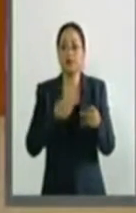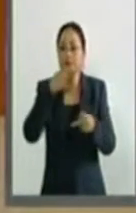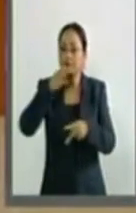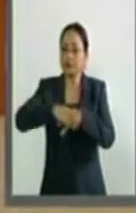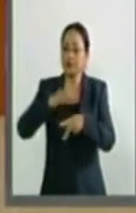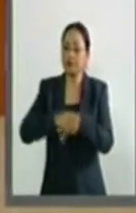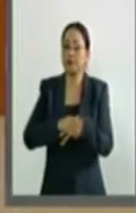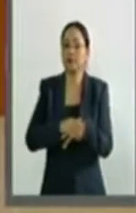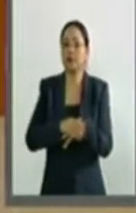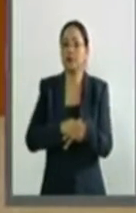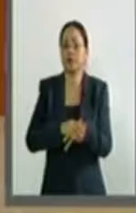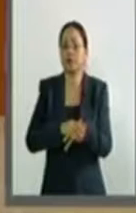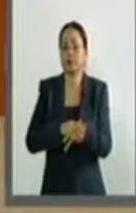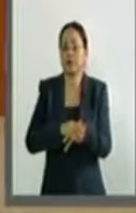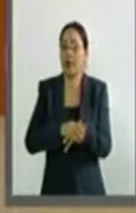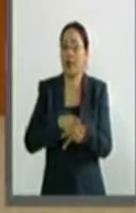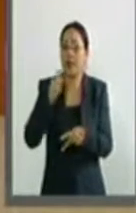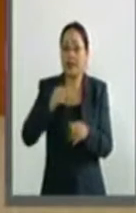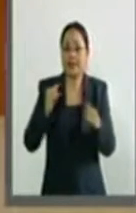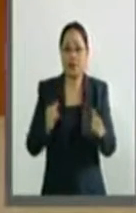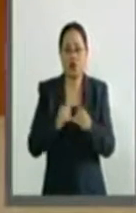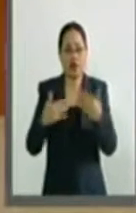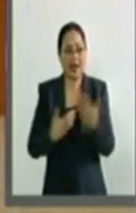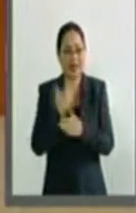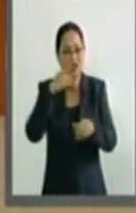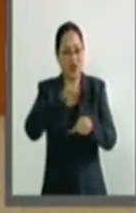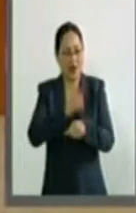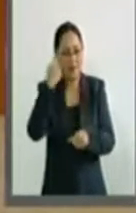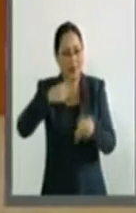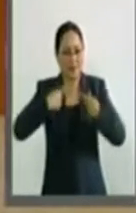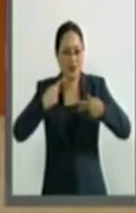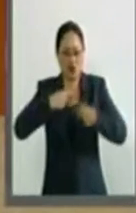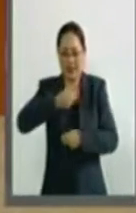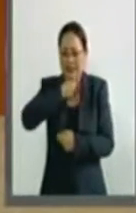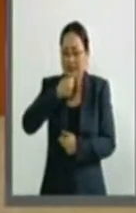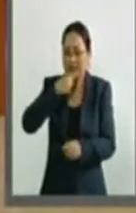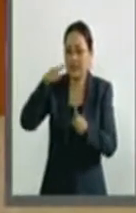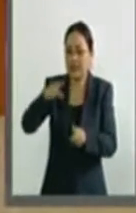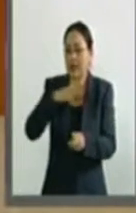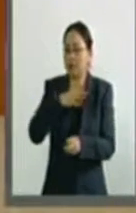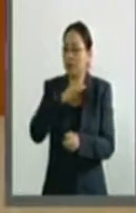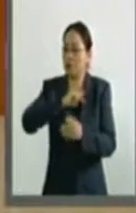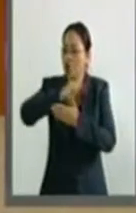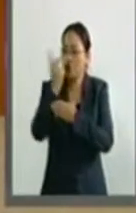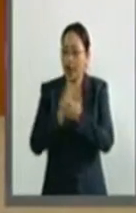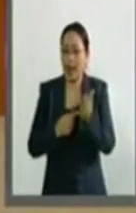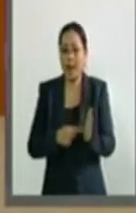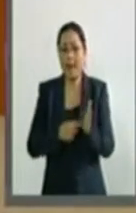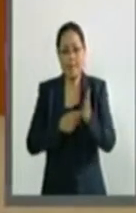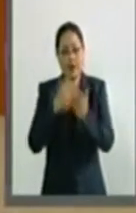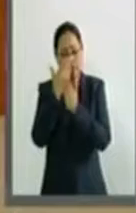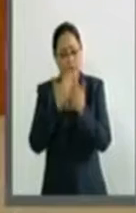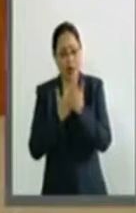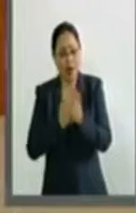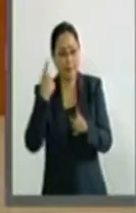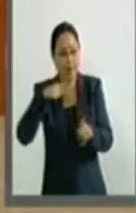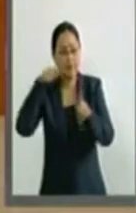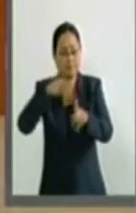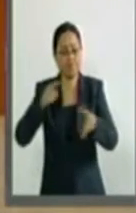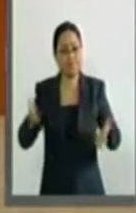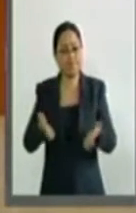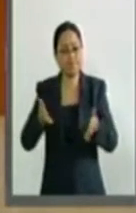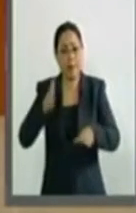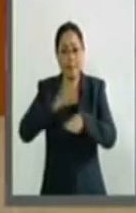Instituto Nacional de las Personas Adultas Mayores para que se refuercen sus acciones, programas y estrategias destinados a fomentar,